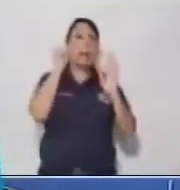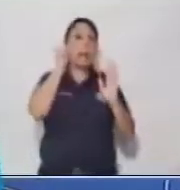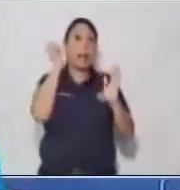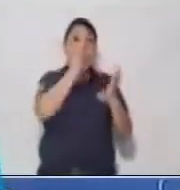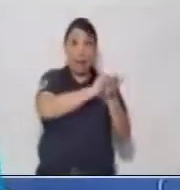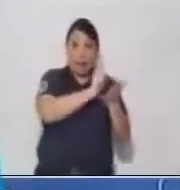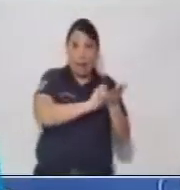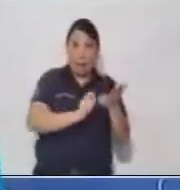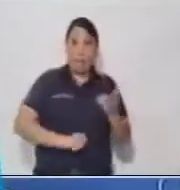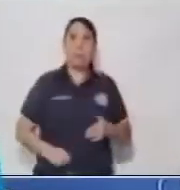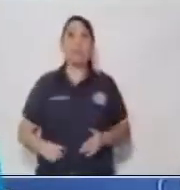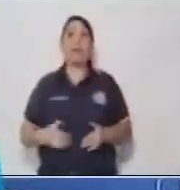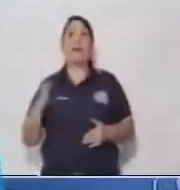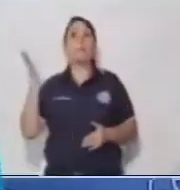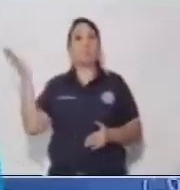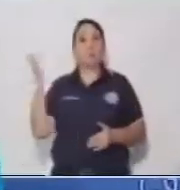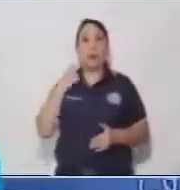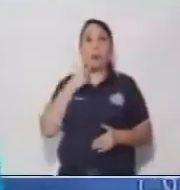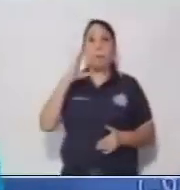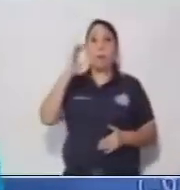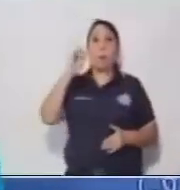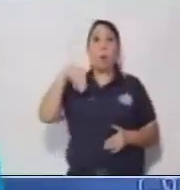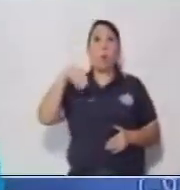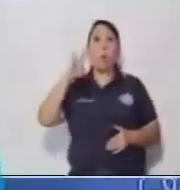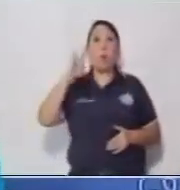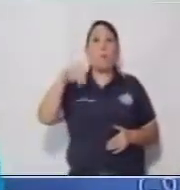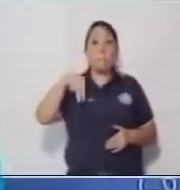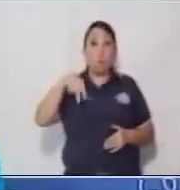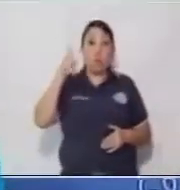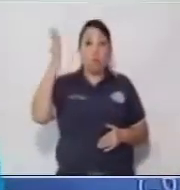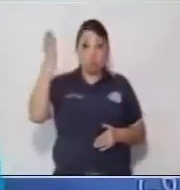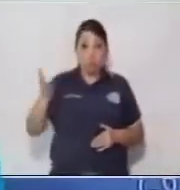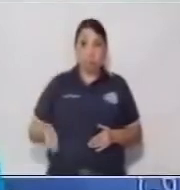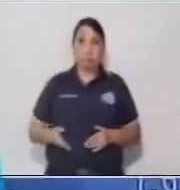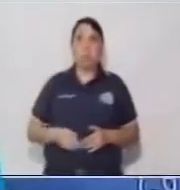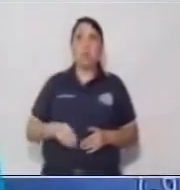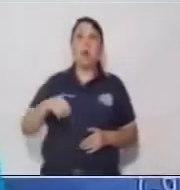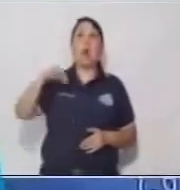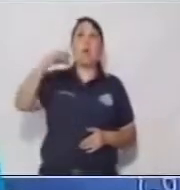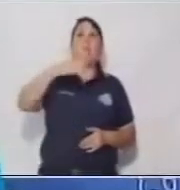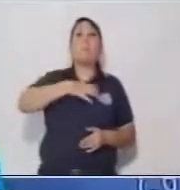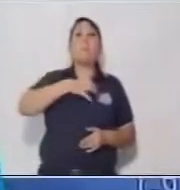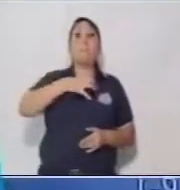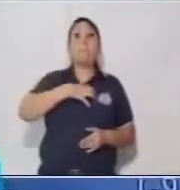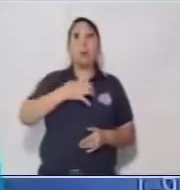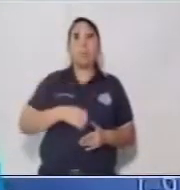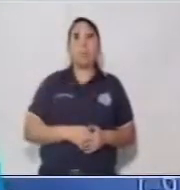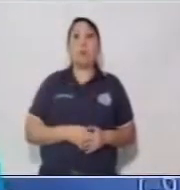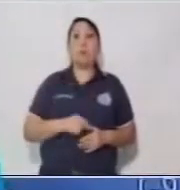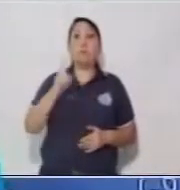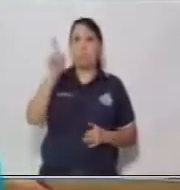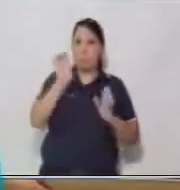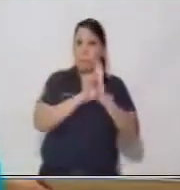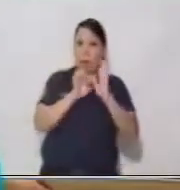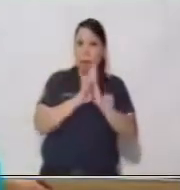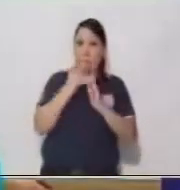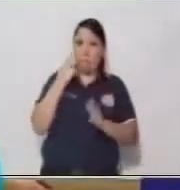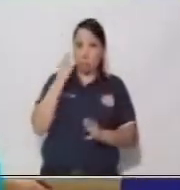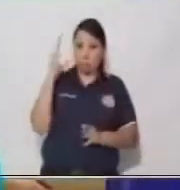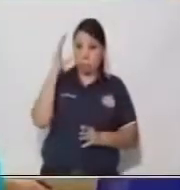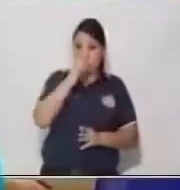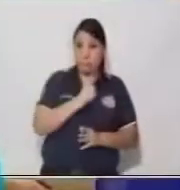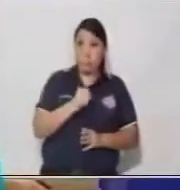ejemplos. Aquí tengo sustantivo común, sustantivo propio. Si nos damos cuenta en casa,